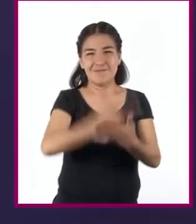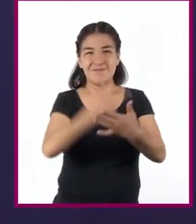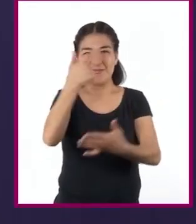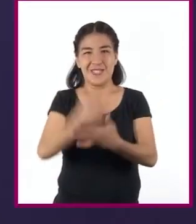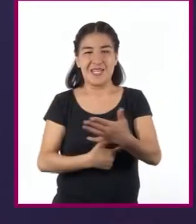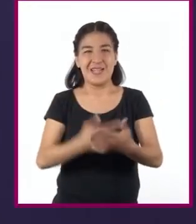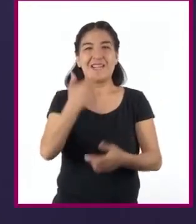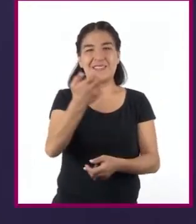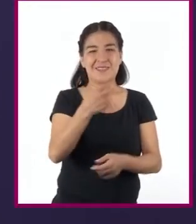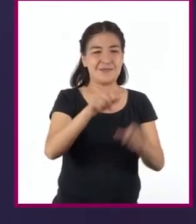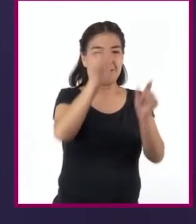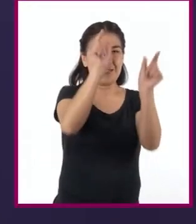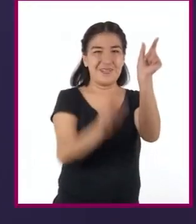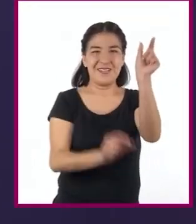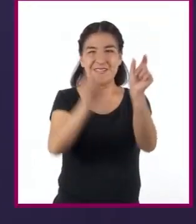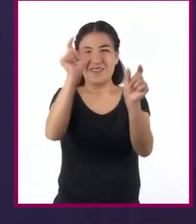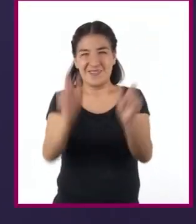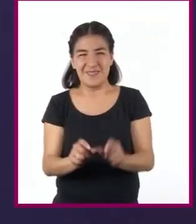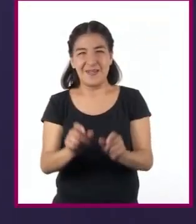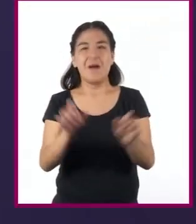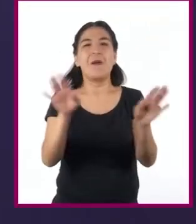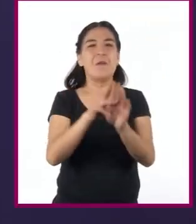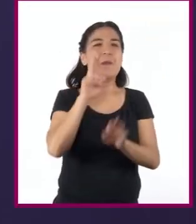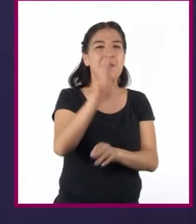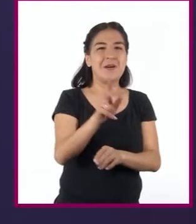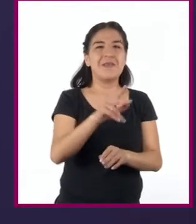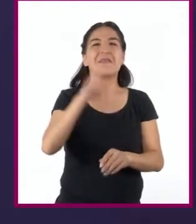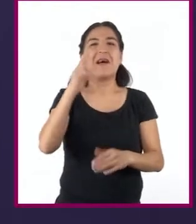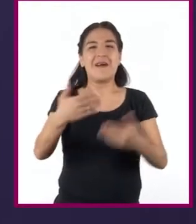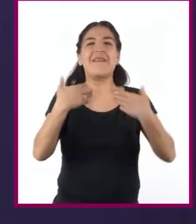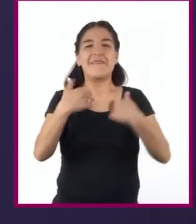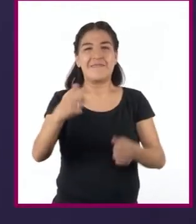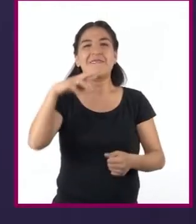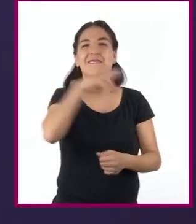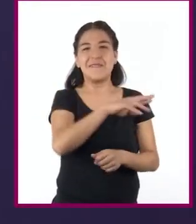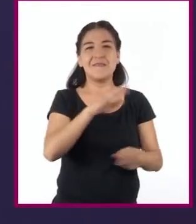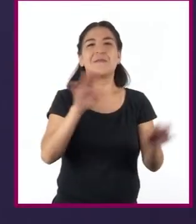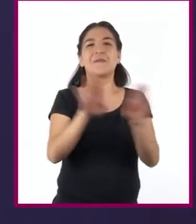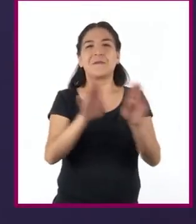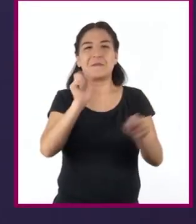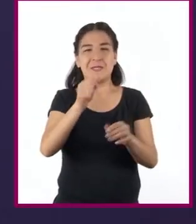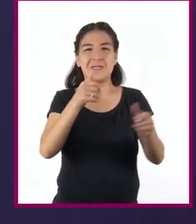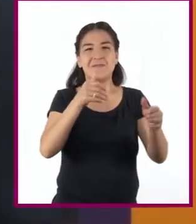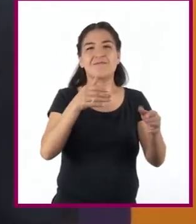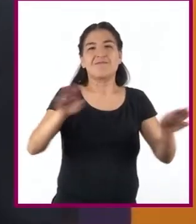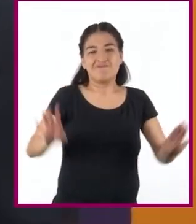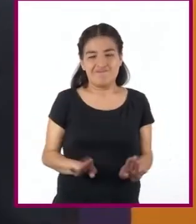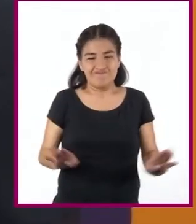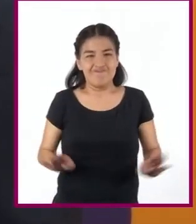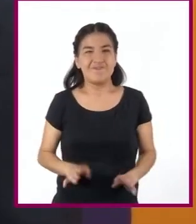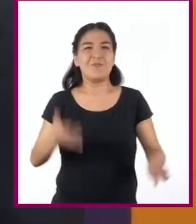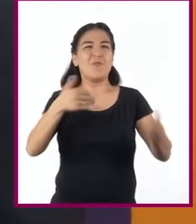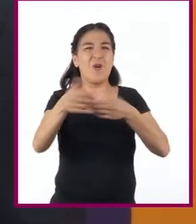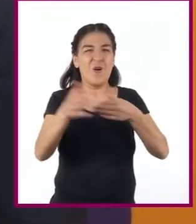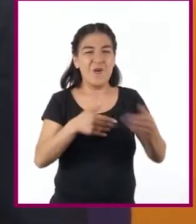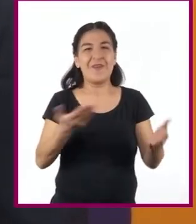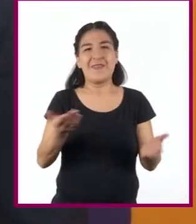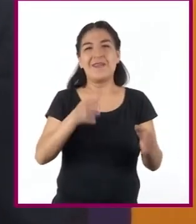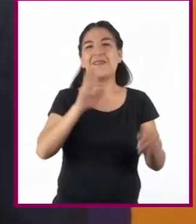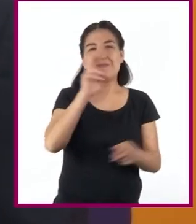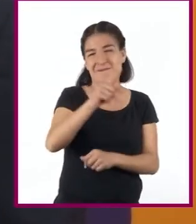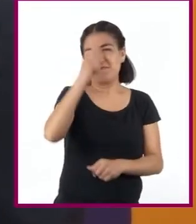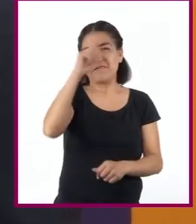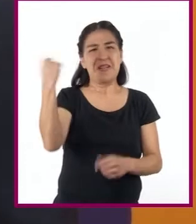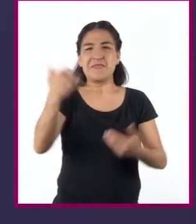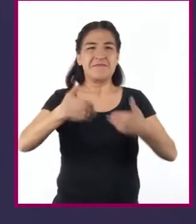Las gráficas de barras permiten visualizar rápidamente tendencias y comportamientos. Son muy fáciles de